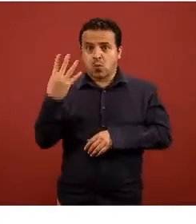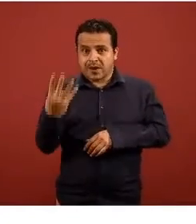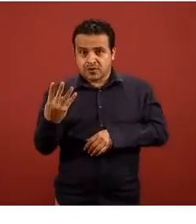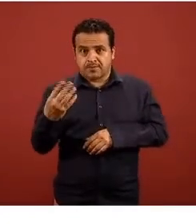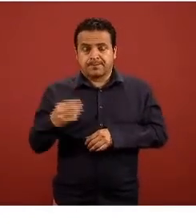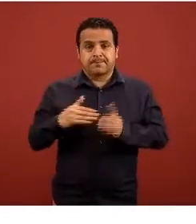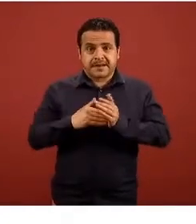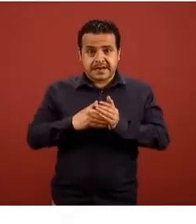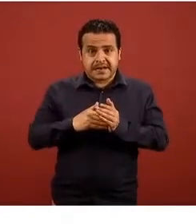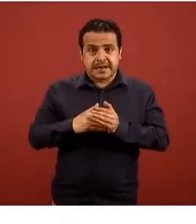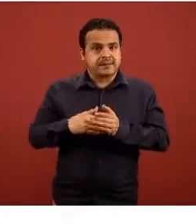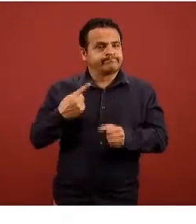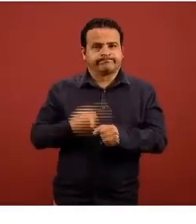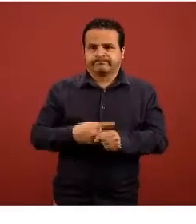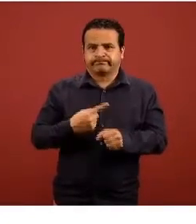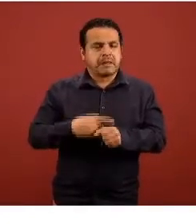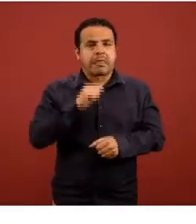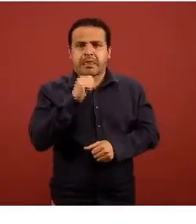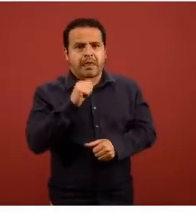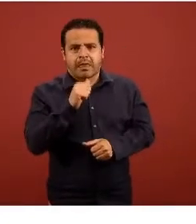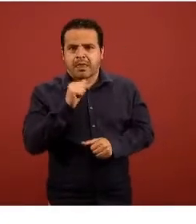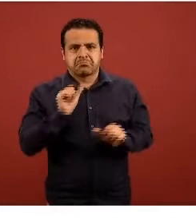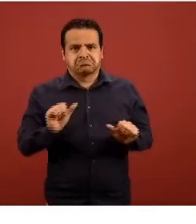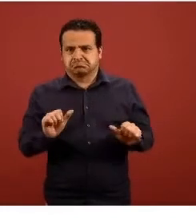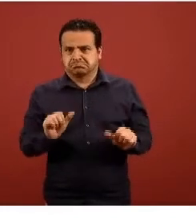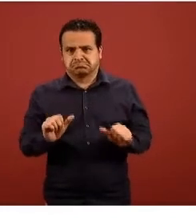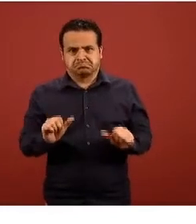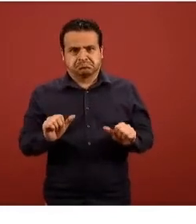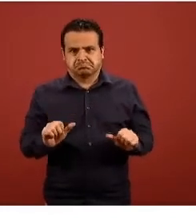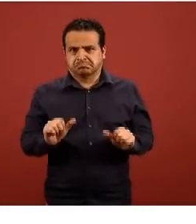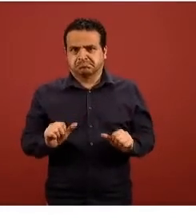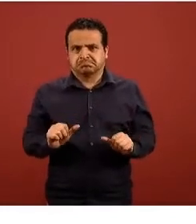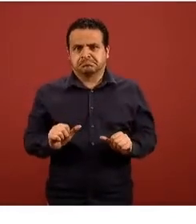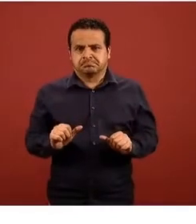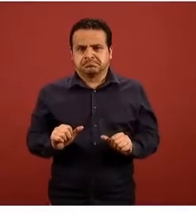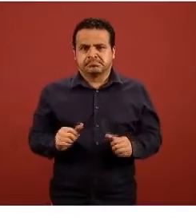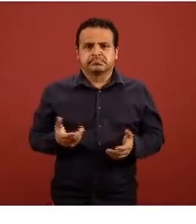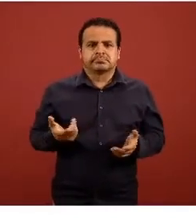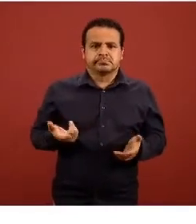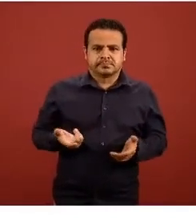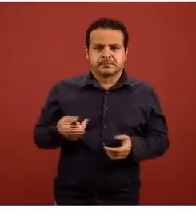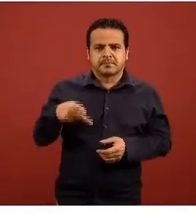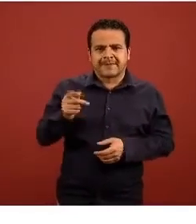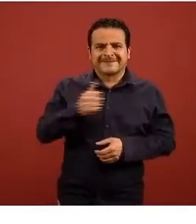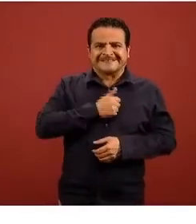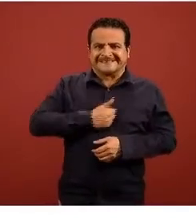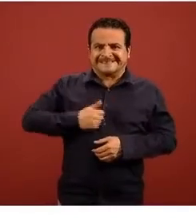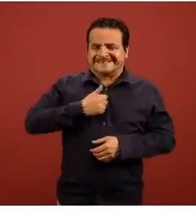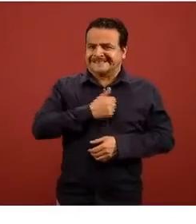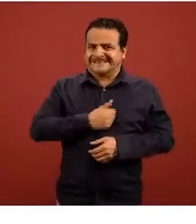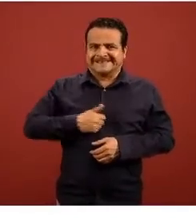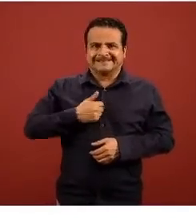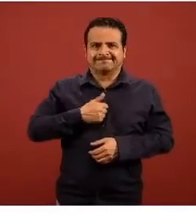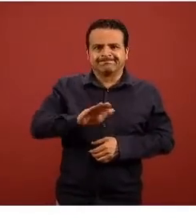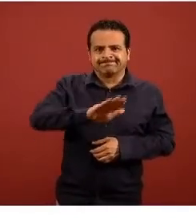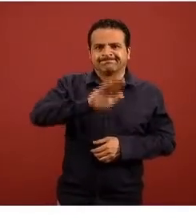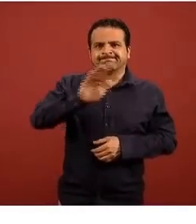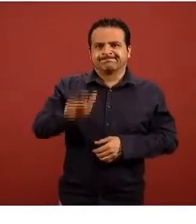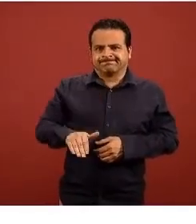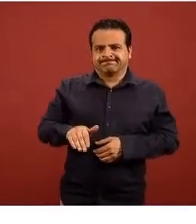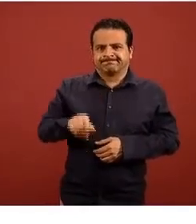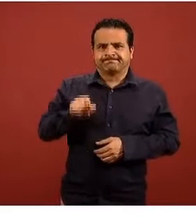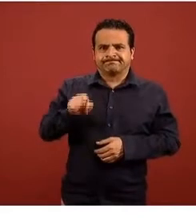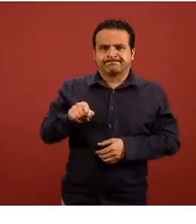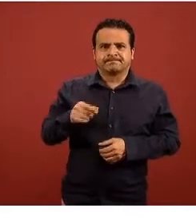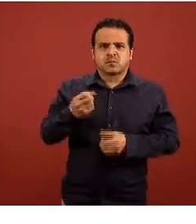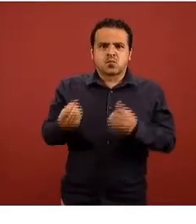su prueba de SARS-CoV-2 lamentablemente se actualiza también la cifra de defunciones a 1.069 personas que